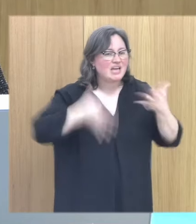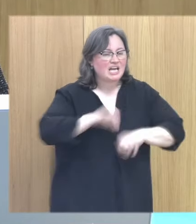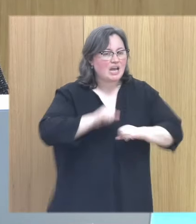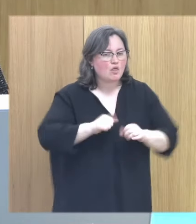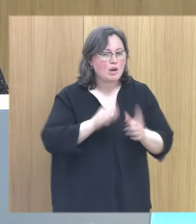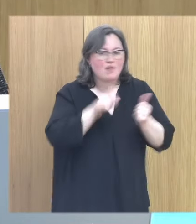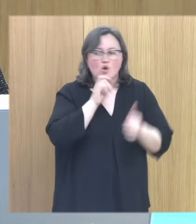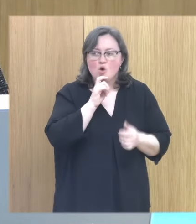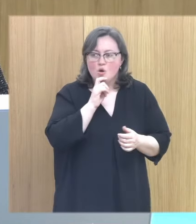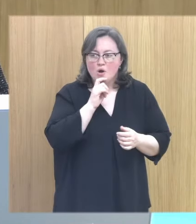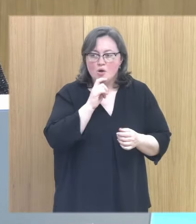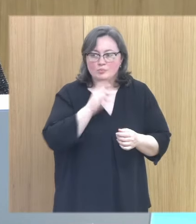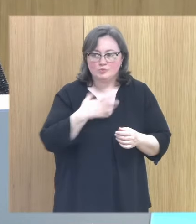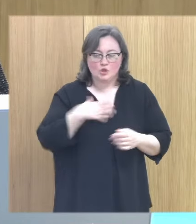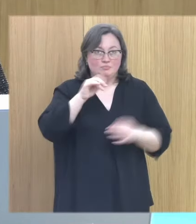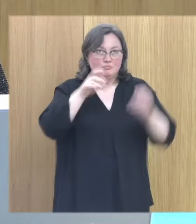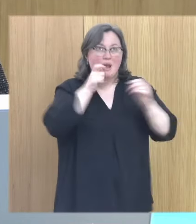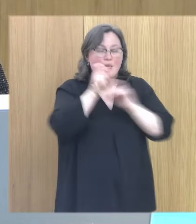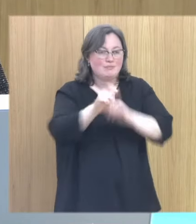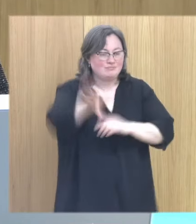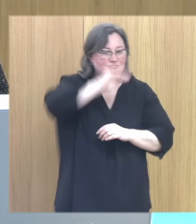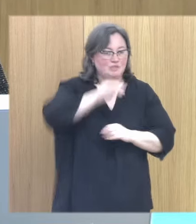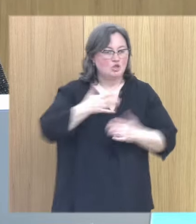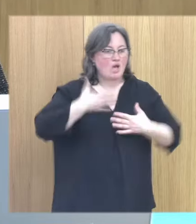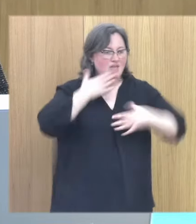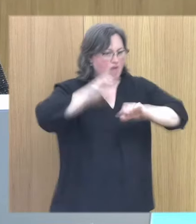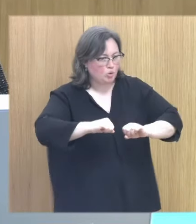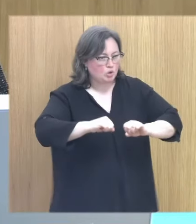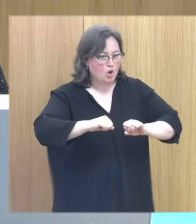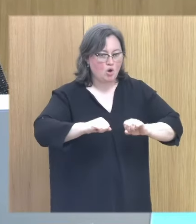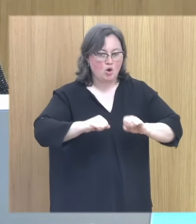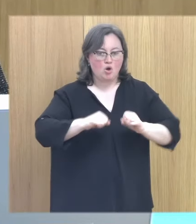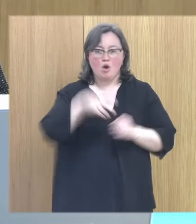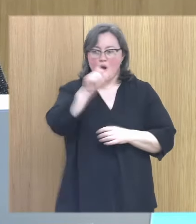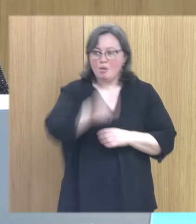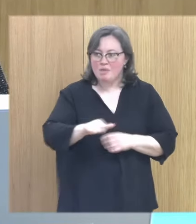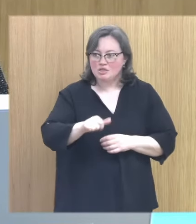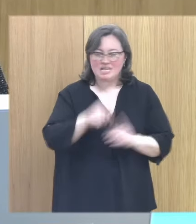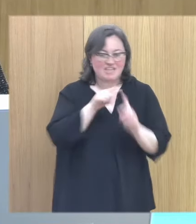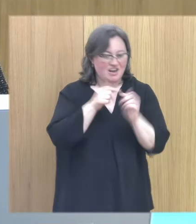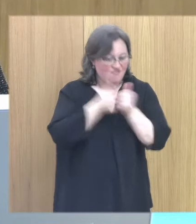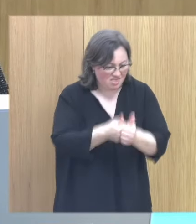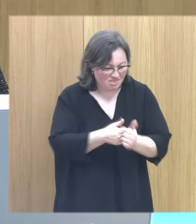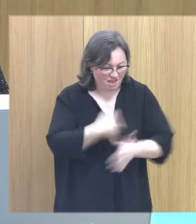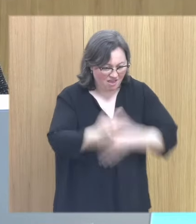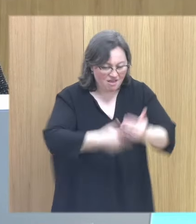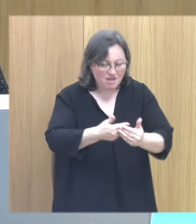qué? la experiencia integradora yo me he quedado con esa parte de somos adultos conseguimos esas tres personas de referencia